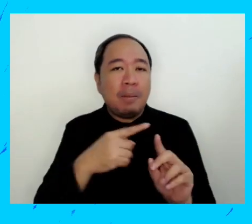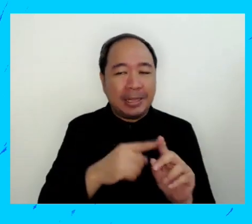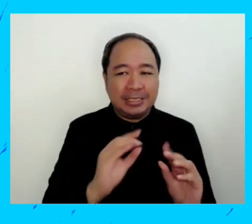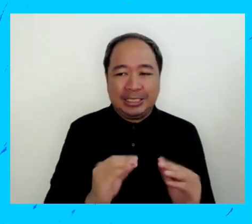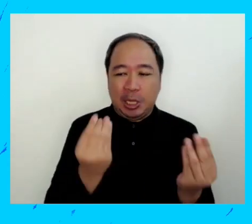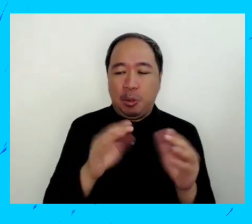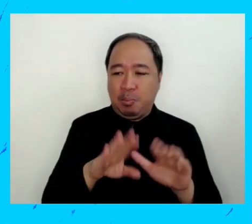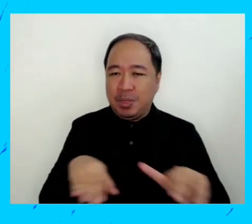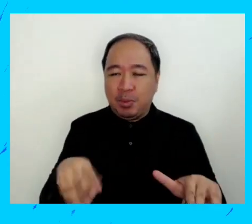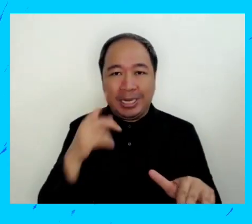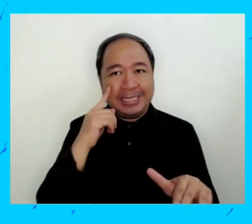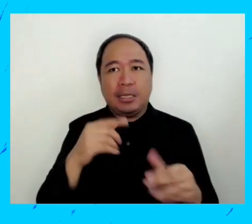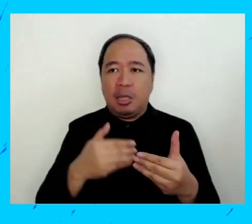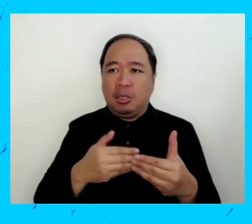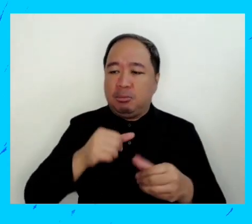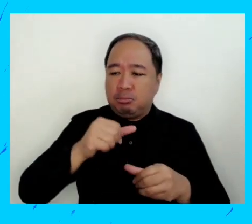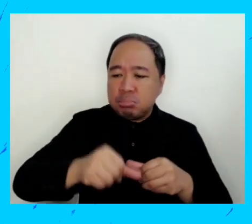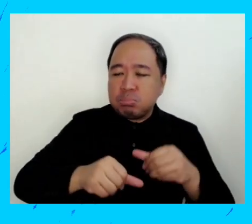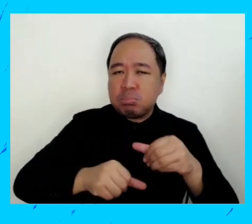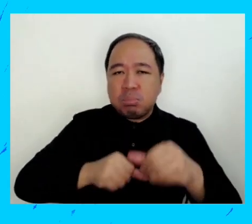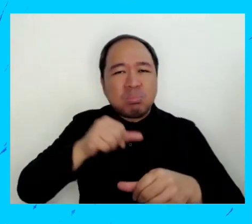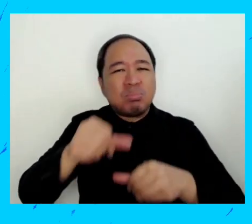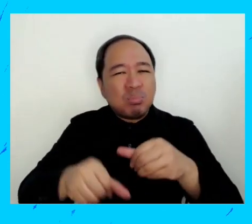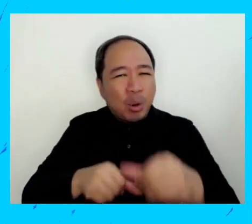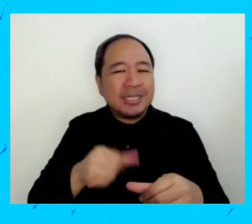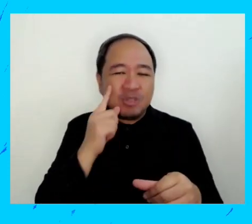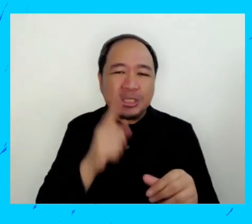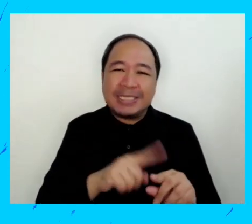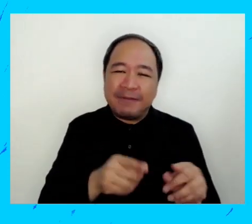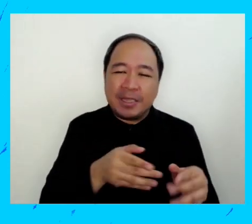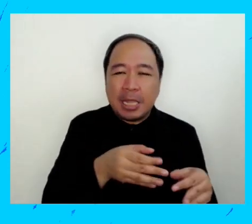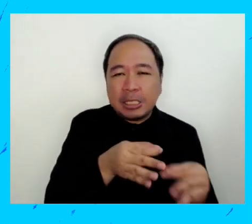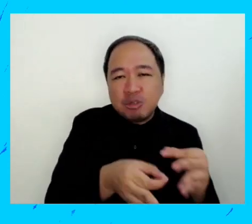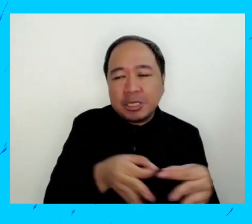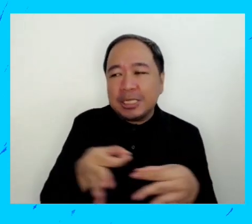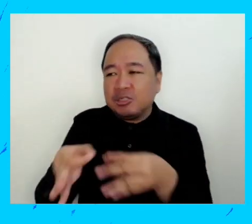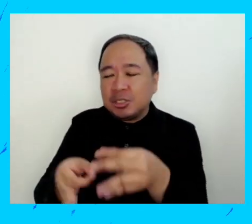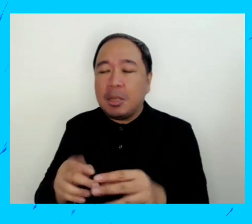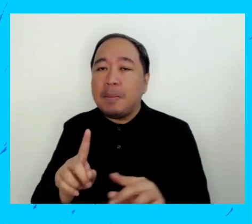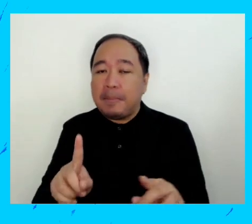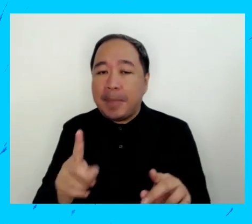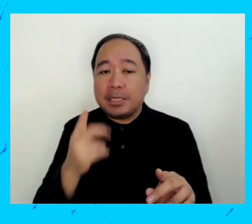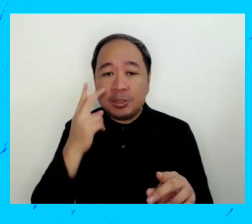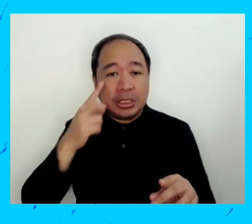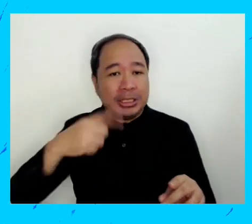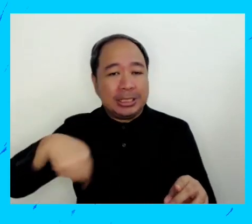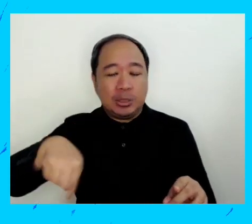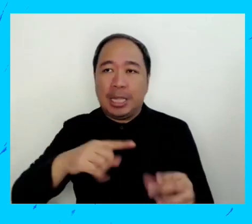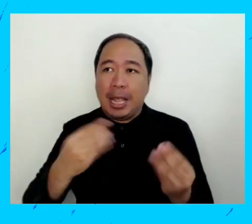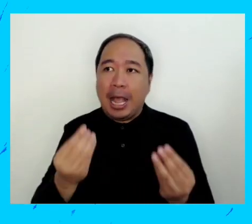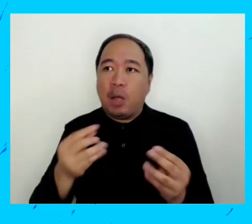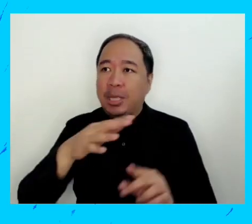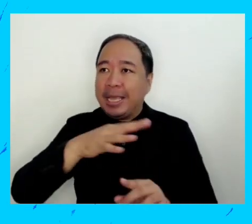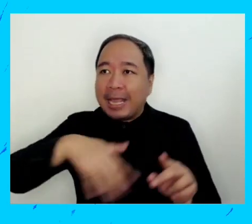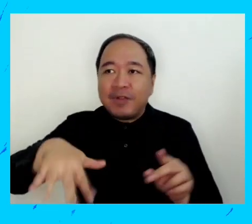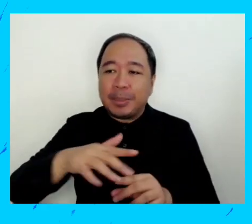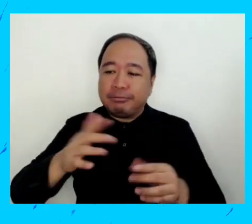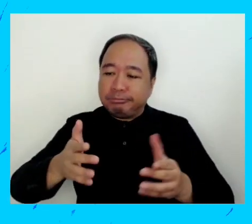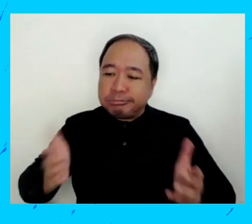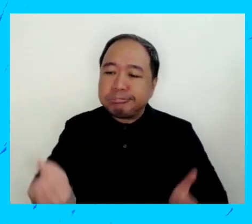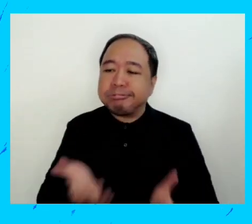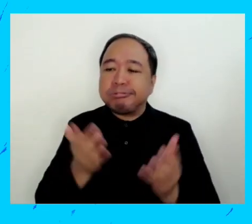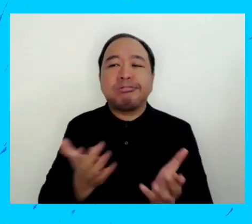difícil alcanzar a estos adolescentes y jóvenes, pero ha sido un proceso de aprendizaje. Y creo que hay mucho más que podemos hacer.